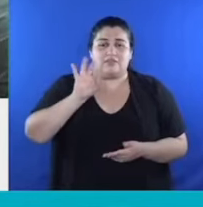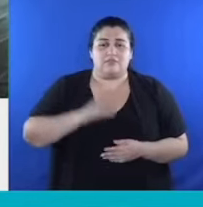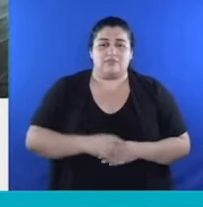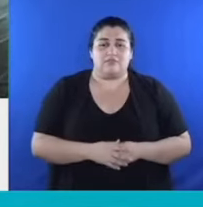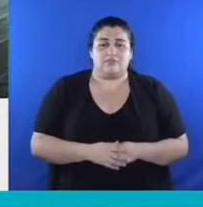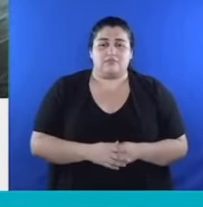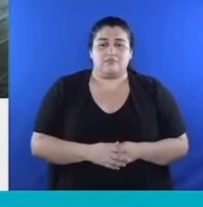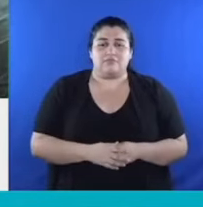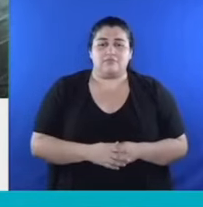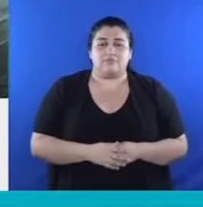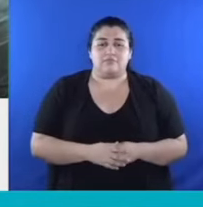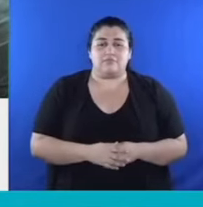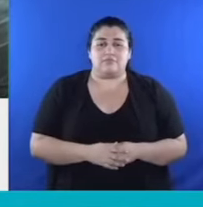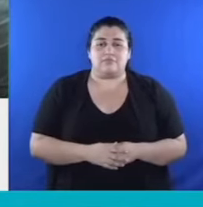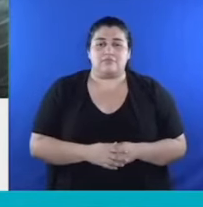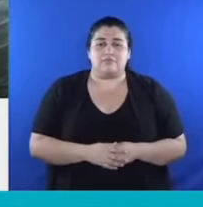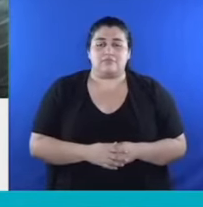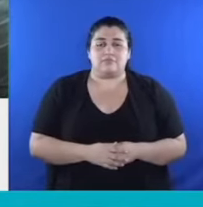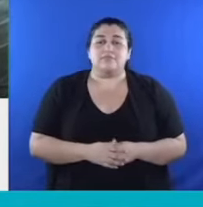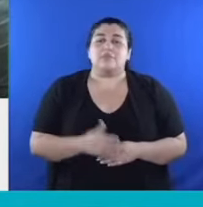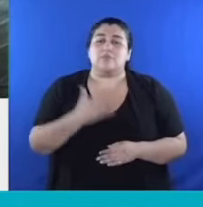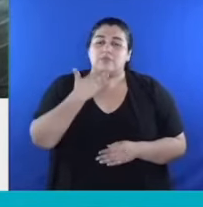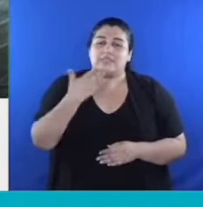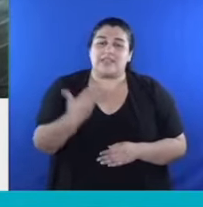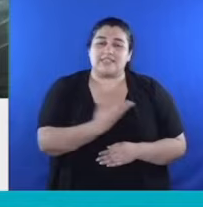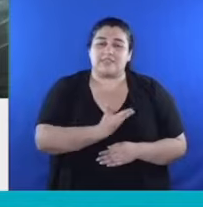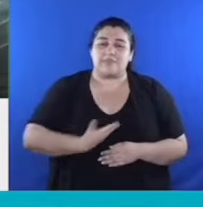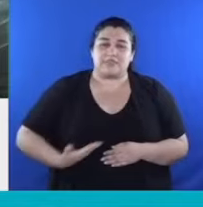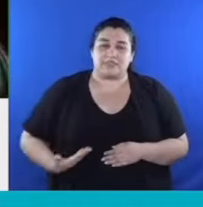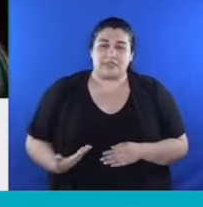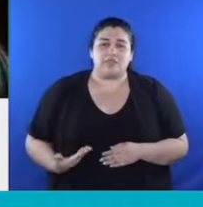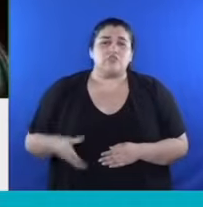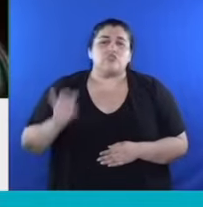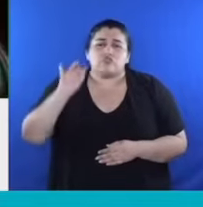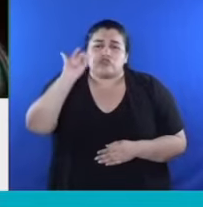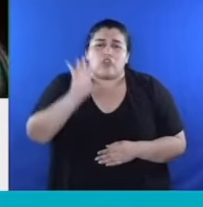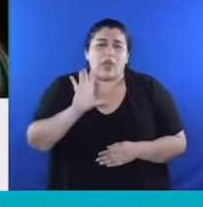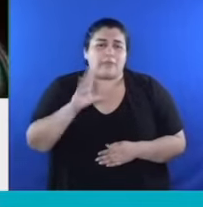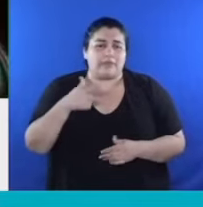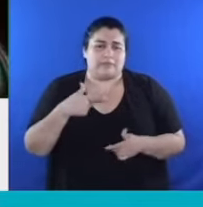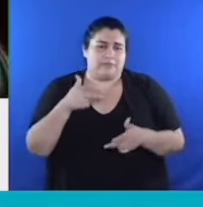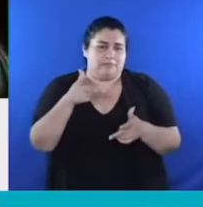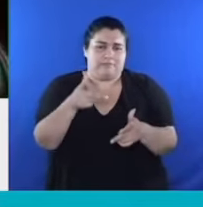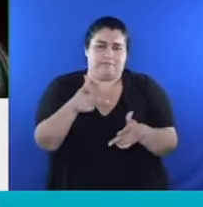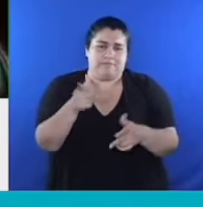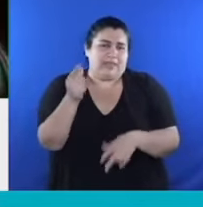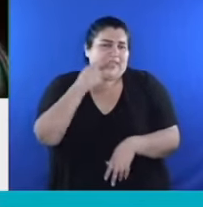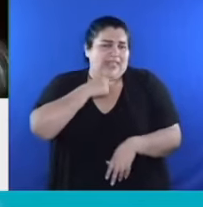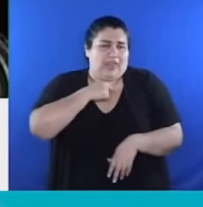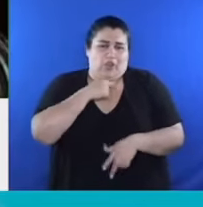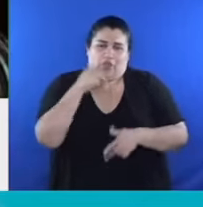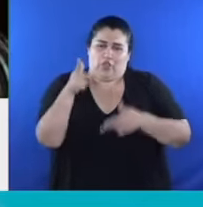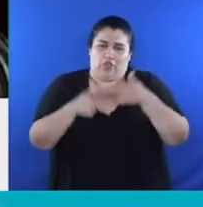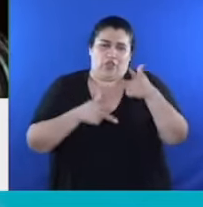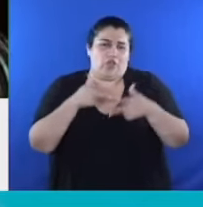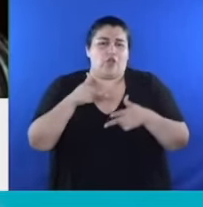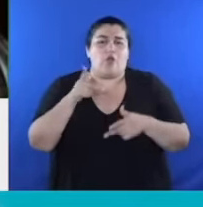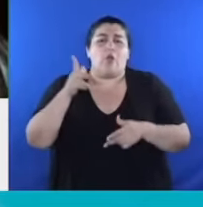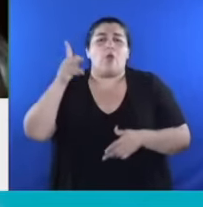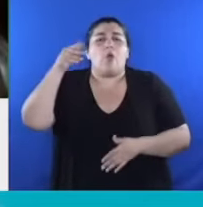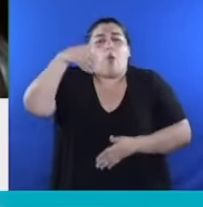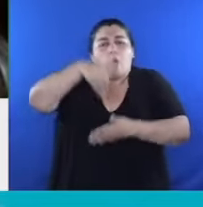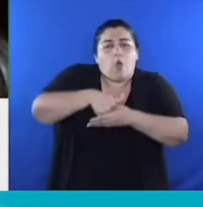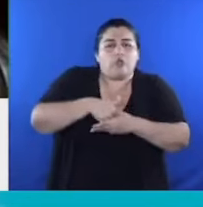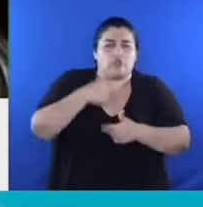Muchas gracias, señor Presidente. Simplemente para adelantar nuestro voto positivo